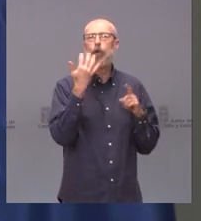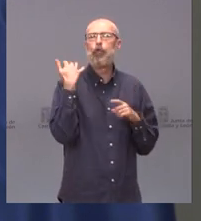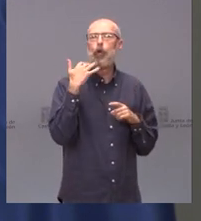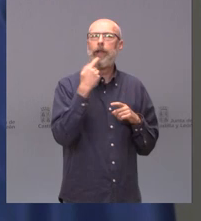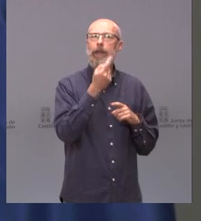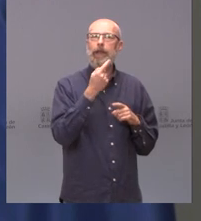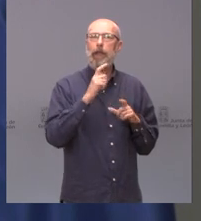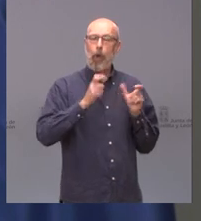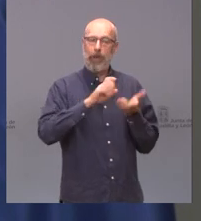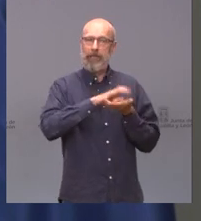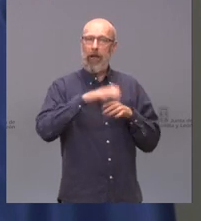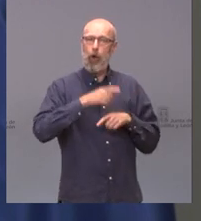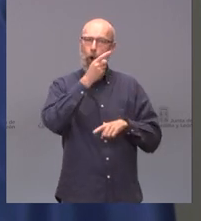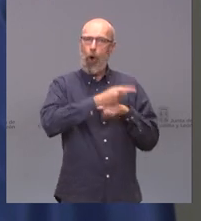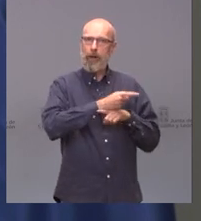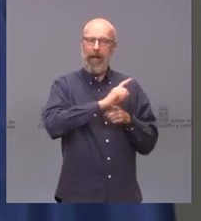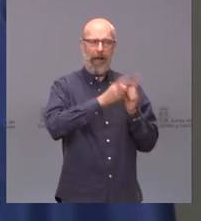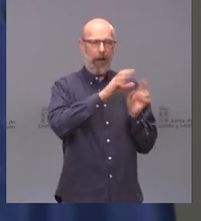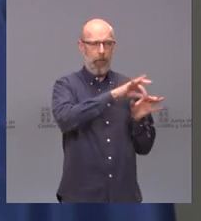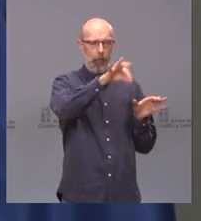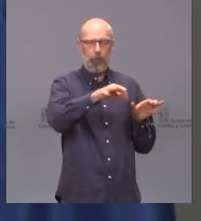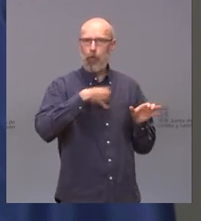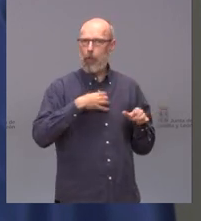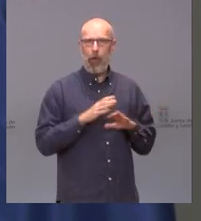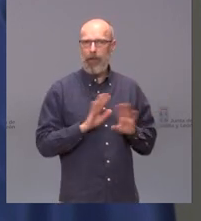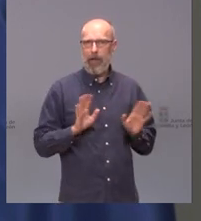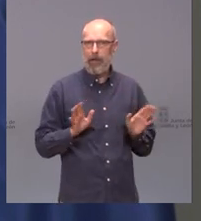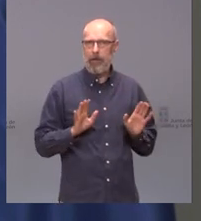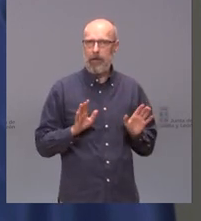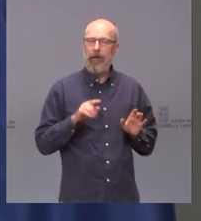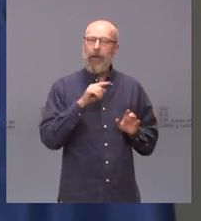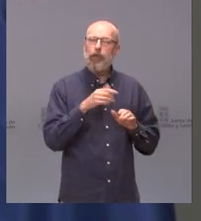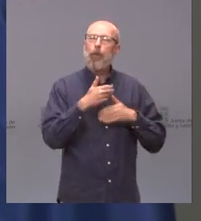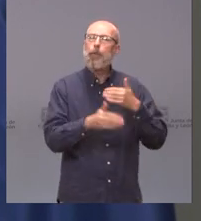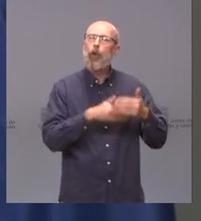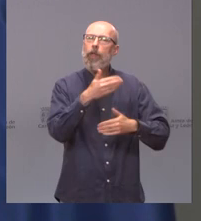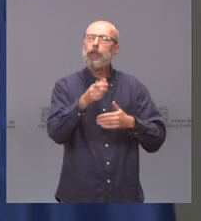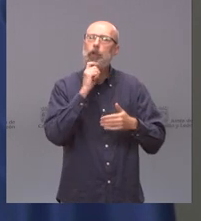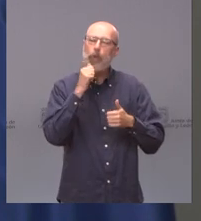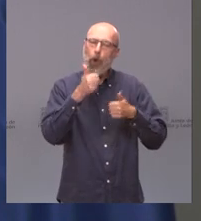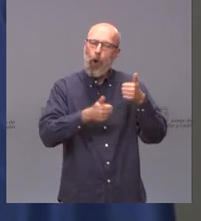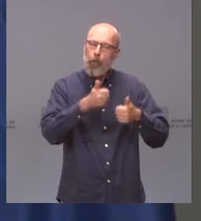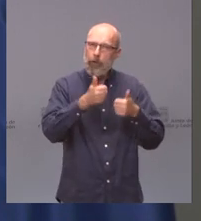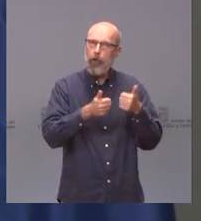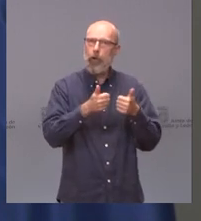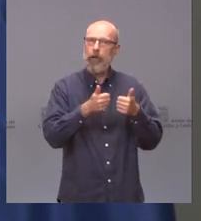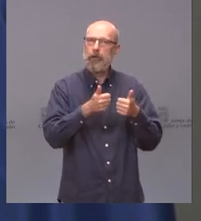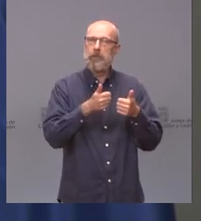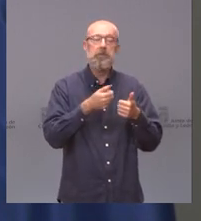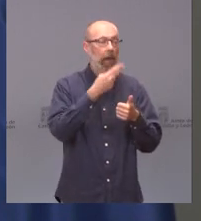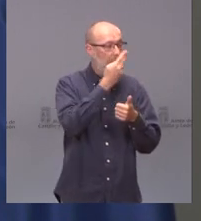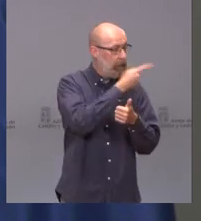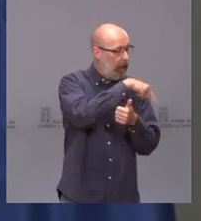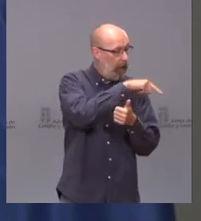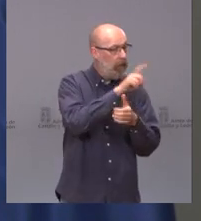no puede trasladar forzosamente a nadie la Junta presenta a unas oposiciones la gente se presenta a las oposiciones aprueba y coge la plaza